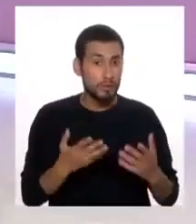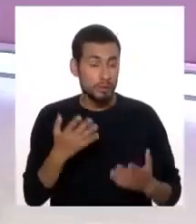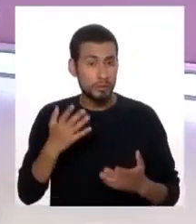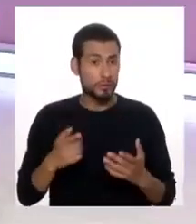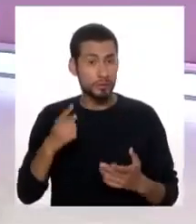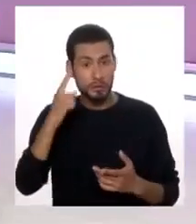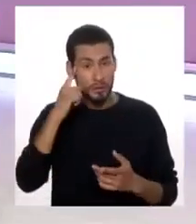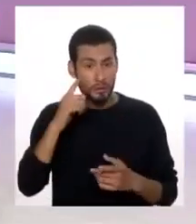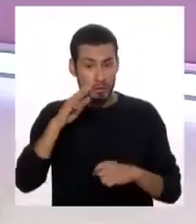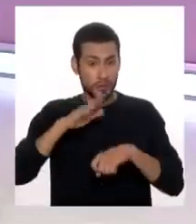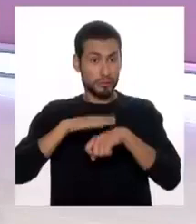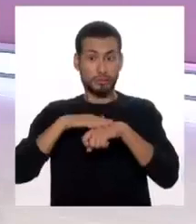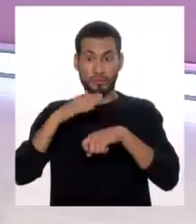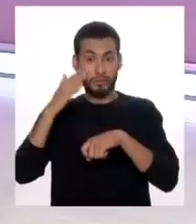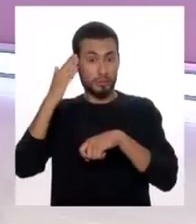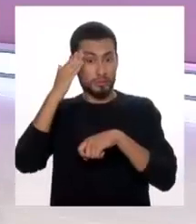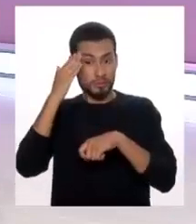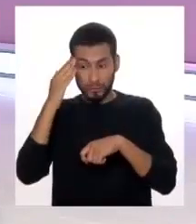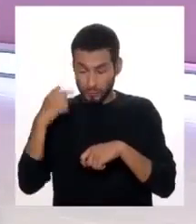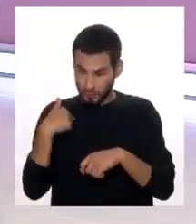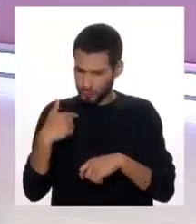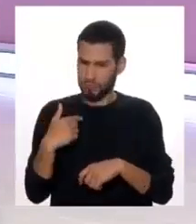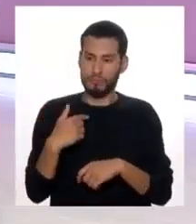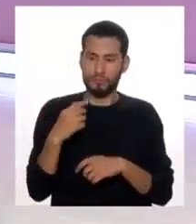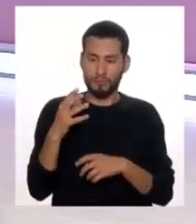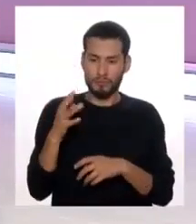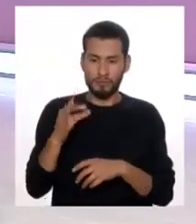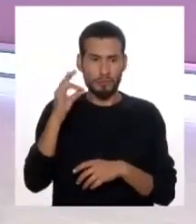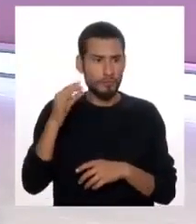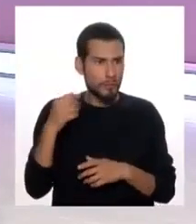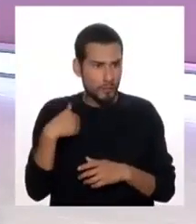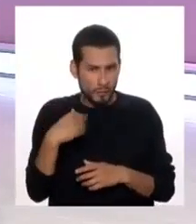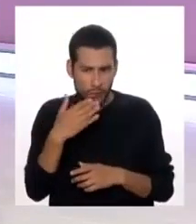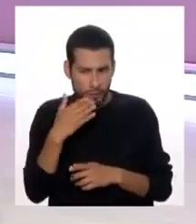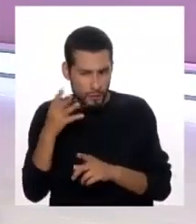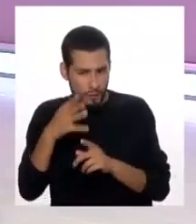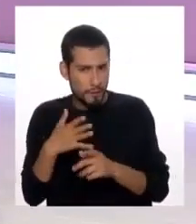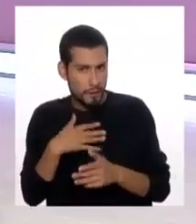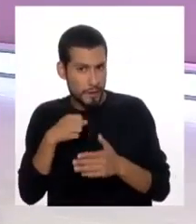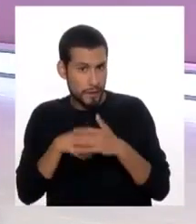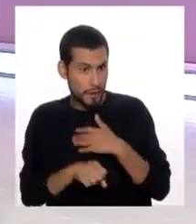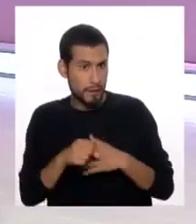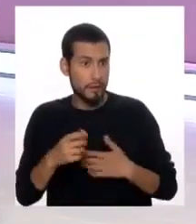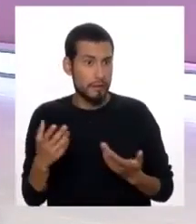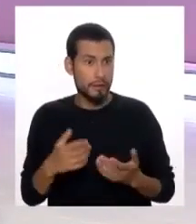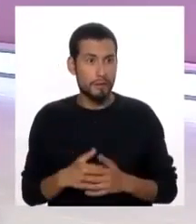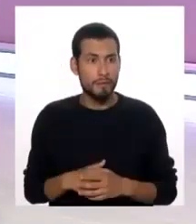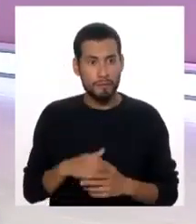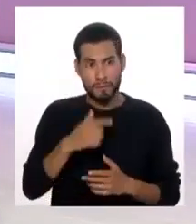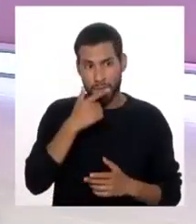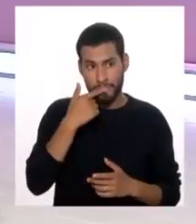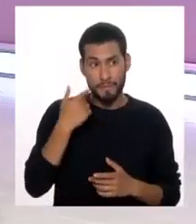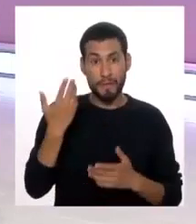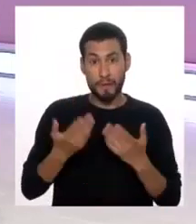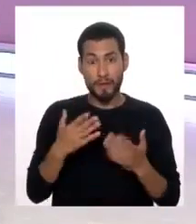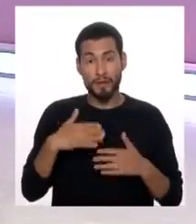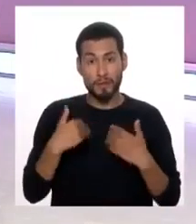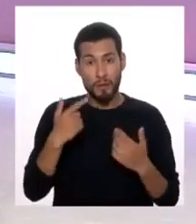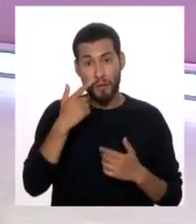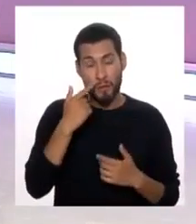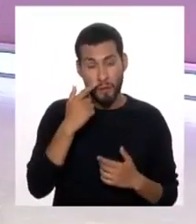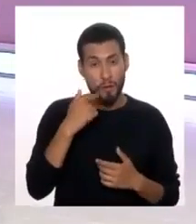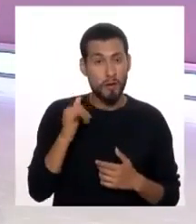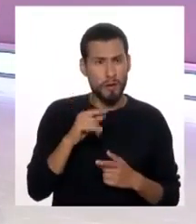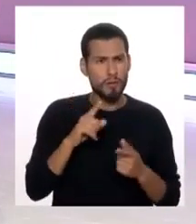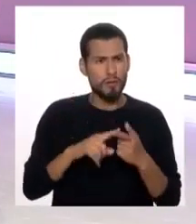Un signo de alarma, ¿no? Claro, haga despertarnos. A ver, voy a chequear a mi niña todavía, porque a pesar que esto también puede estar pasando en